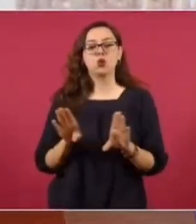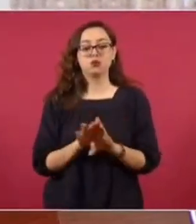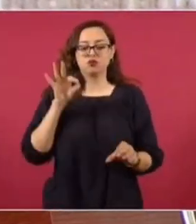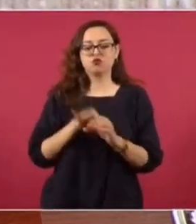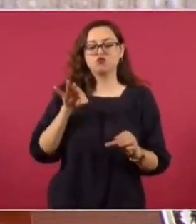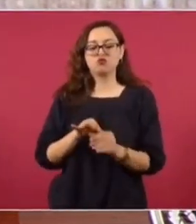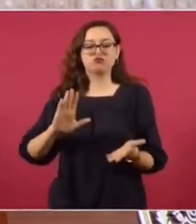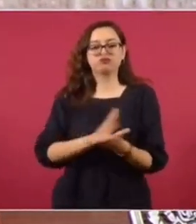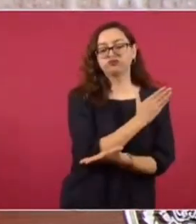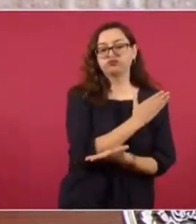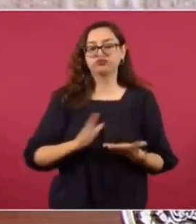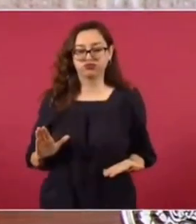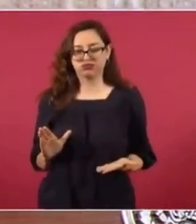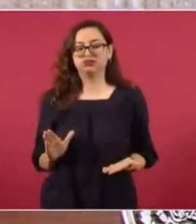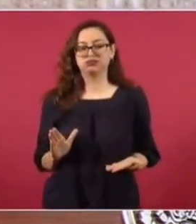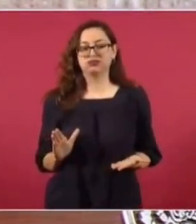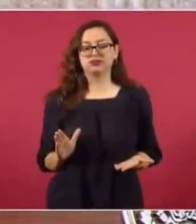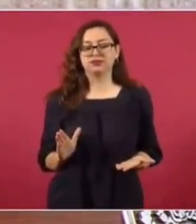esté pensando nada más